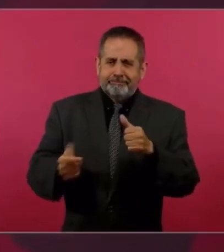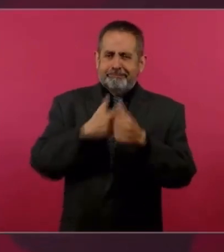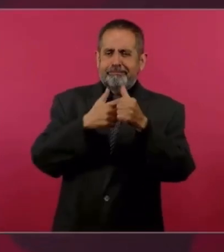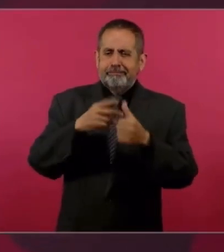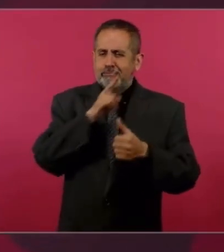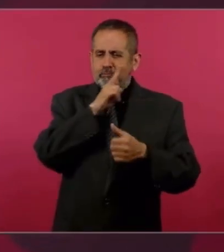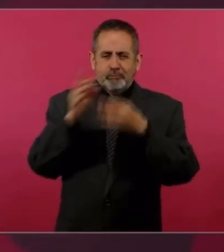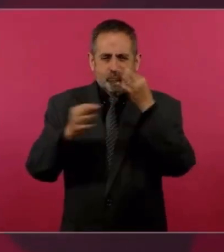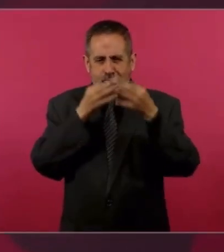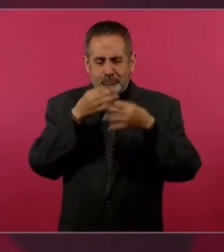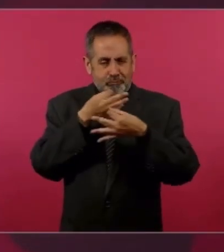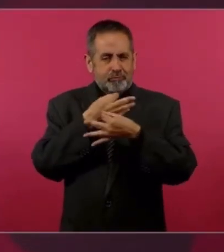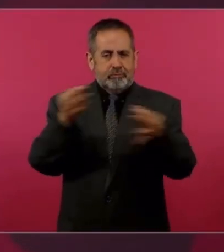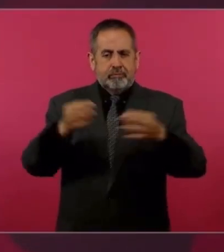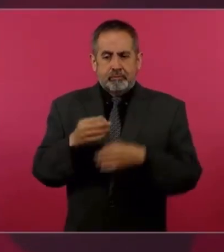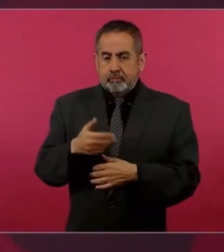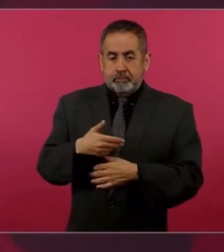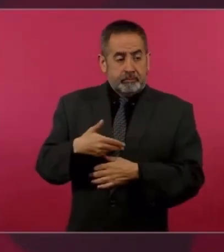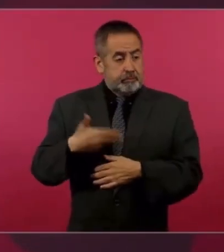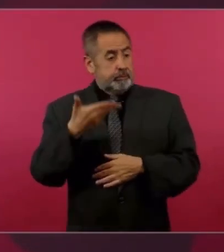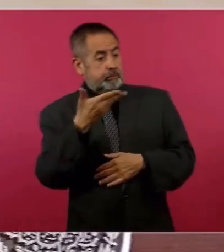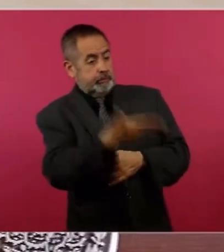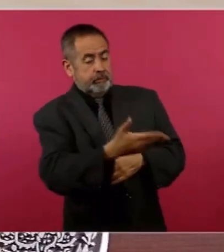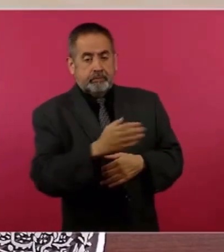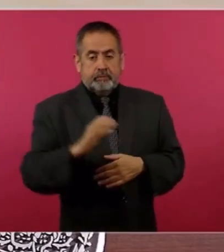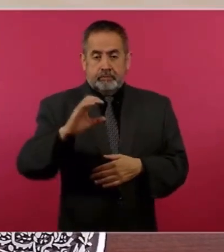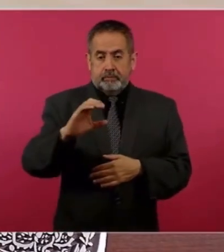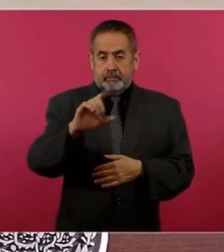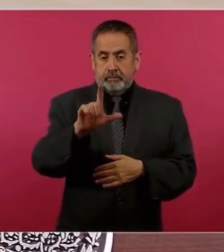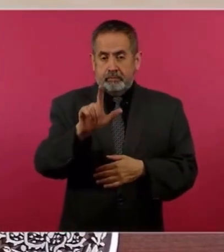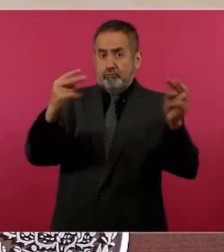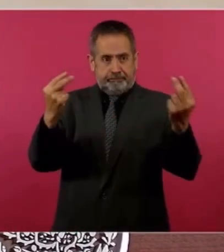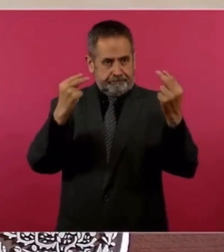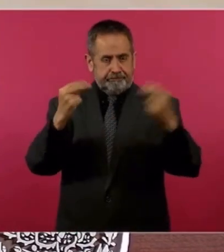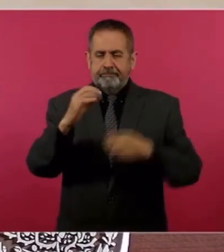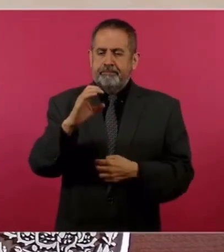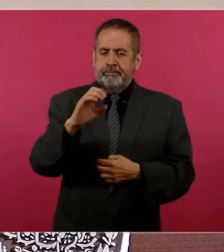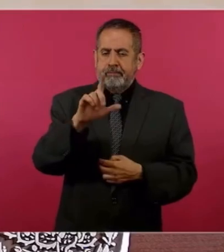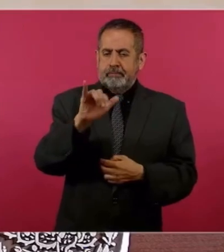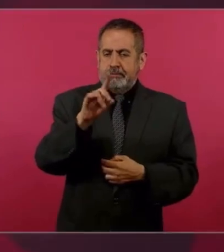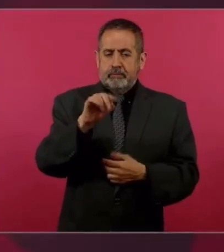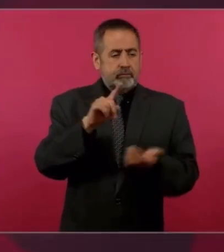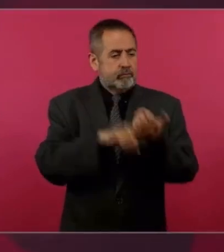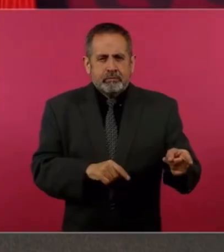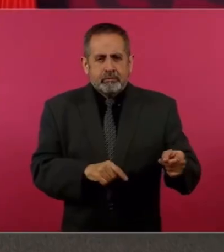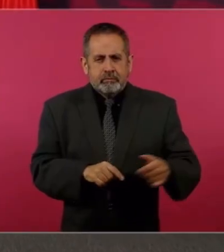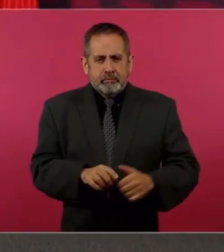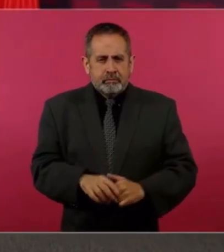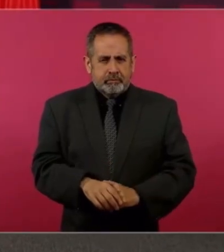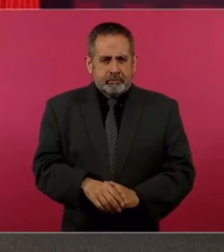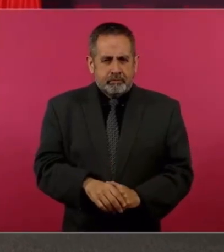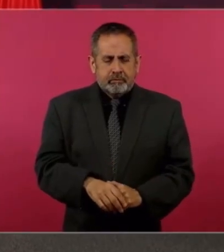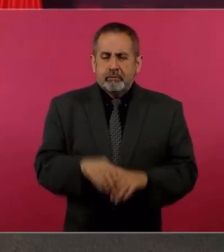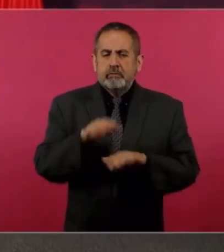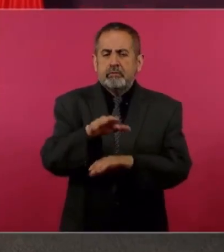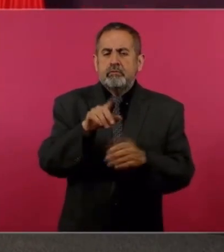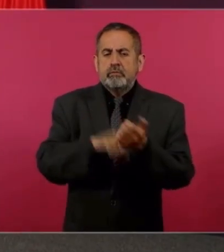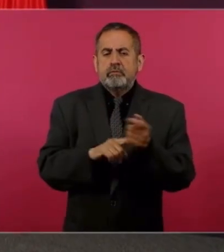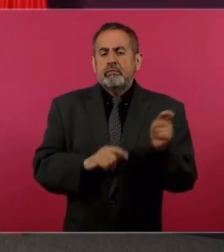Le voy a pedir a Claudio X. González, aquí, que haga una investigación sobre